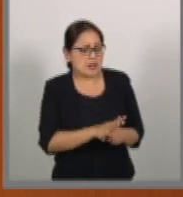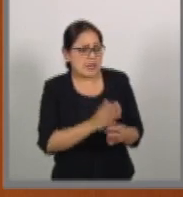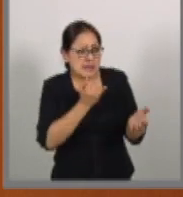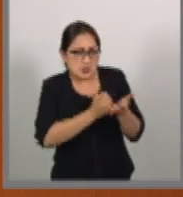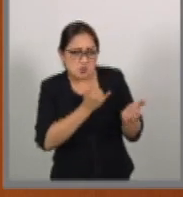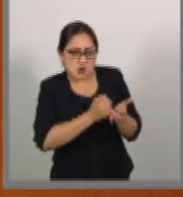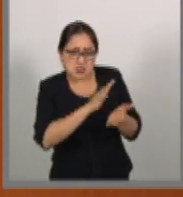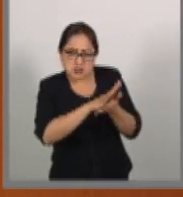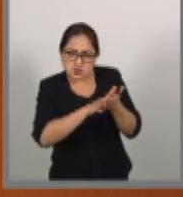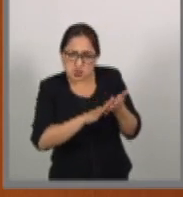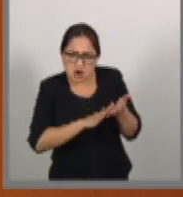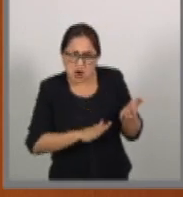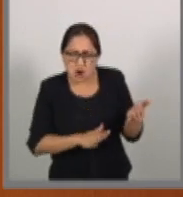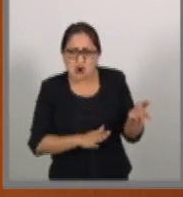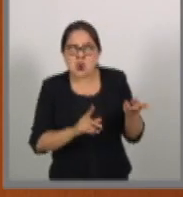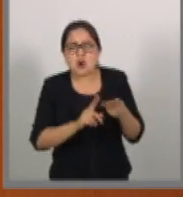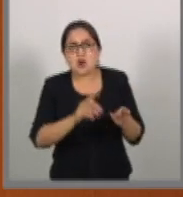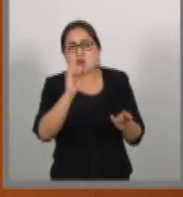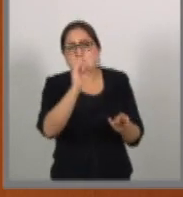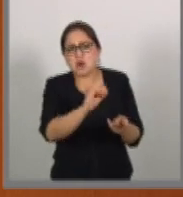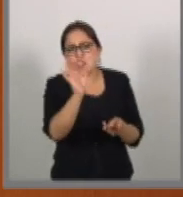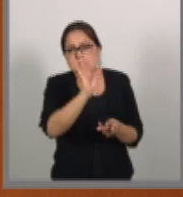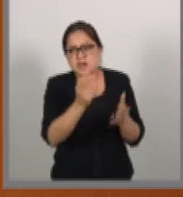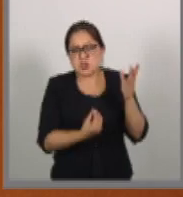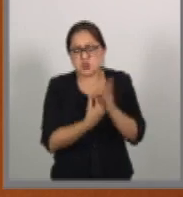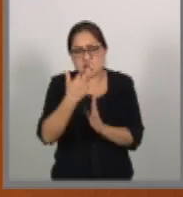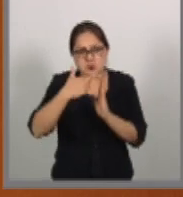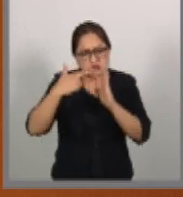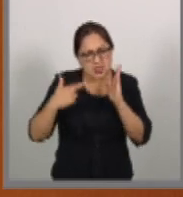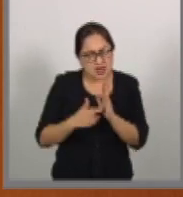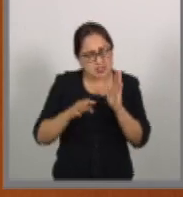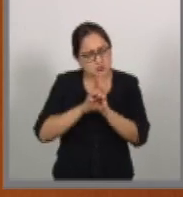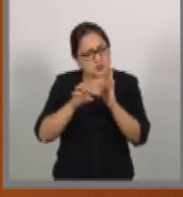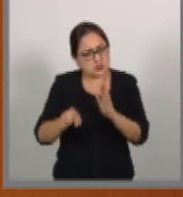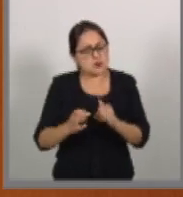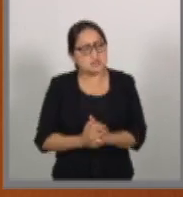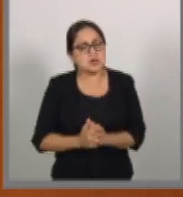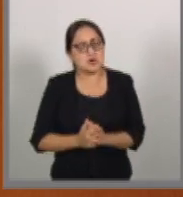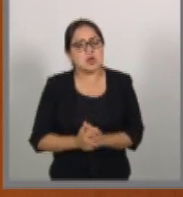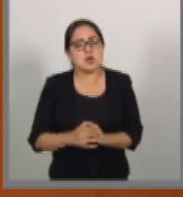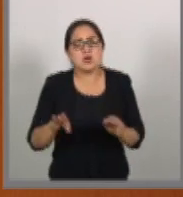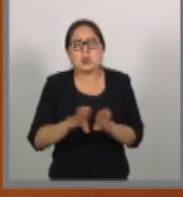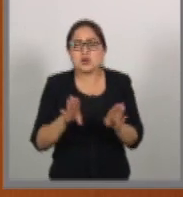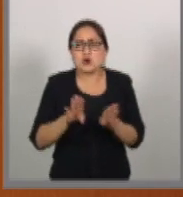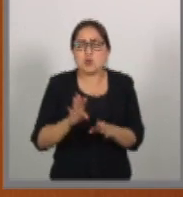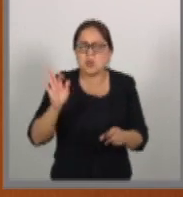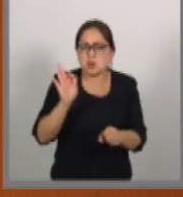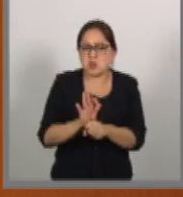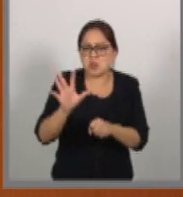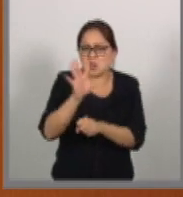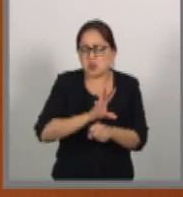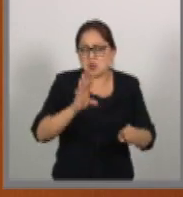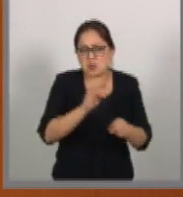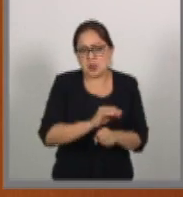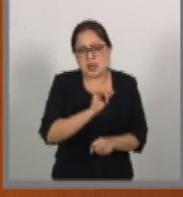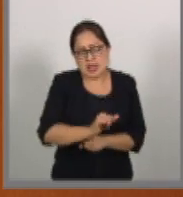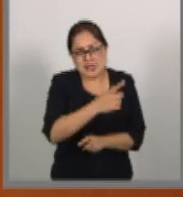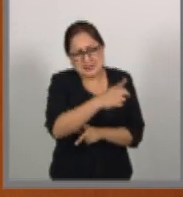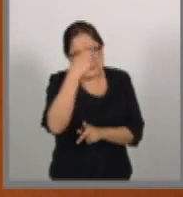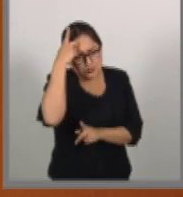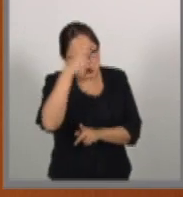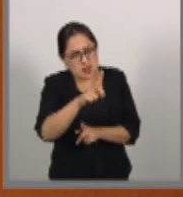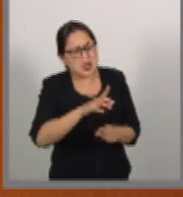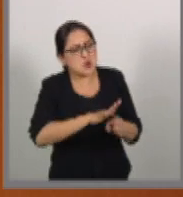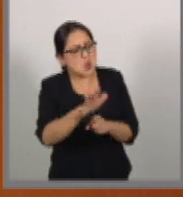aranceles y desarrolla nuevas regulaciones. Por ejemplo, la manera de proteger con mayor amplitud la propiedad intelectual.